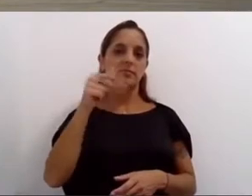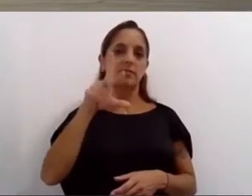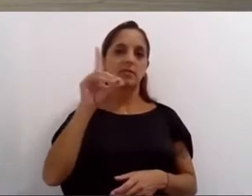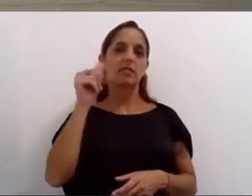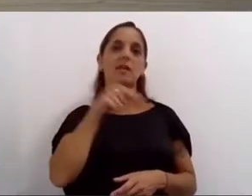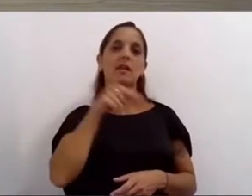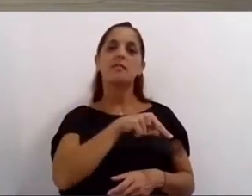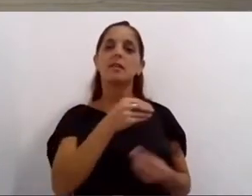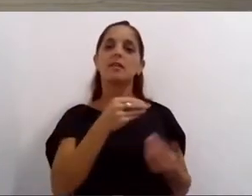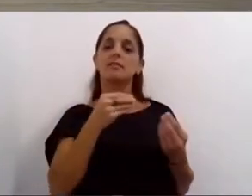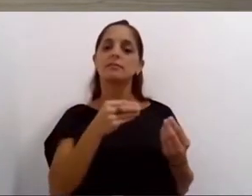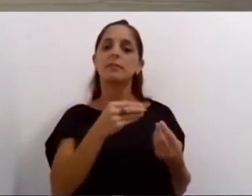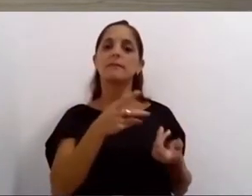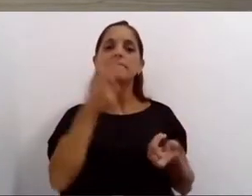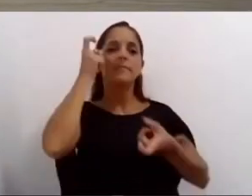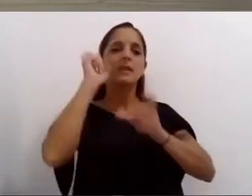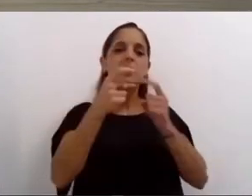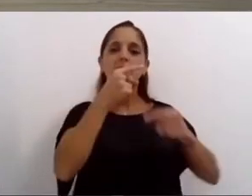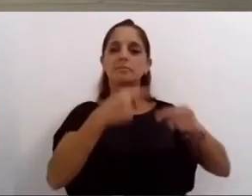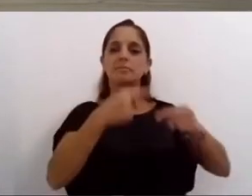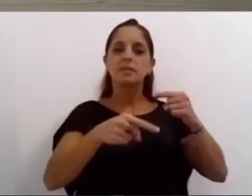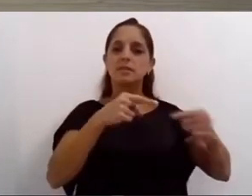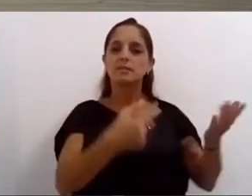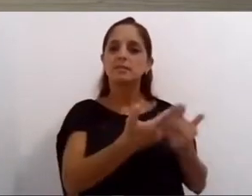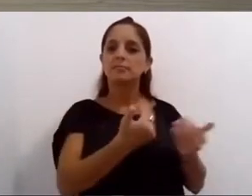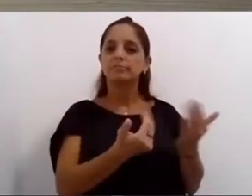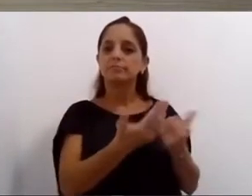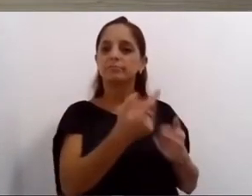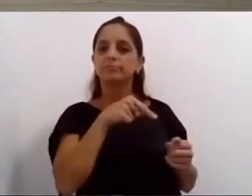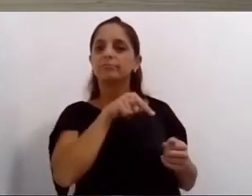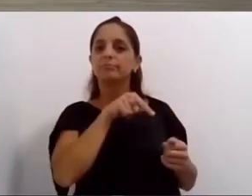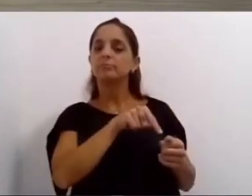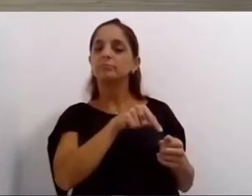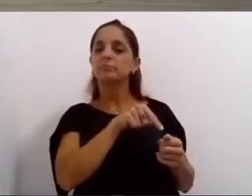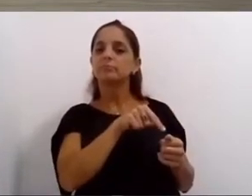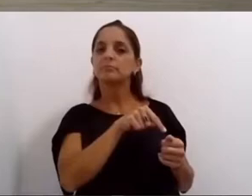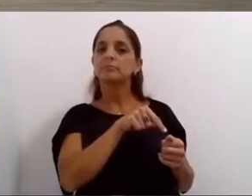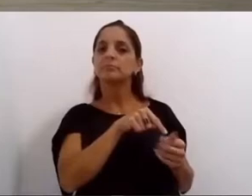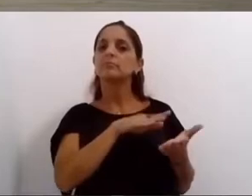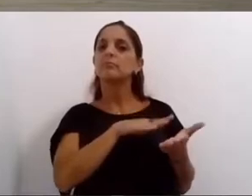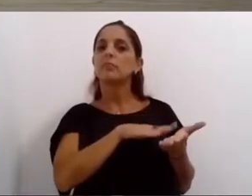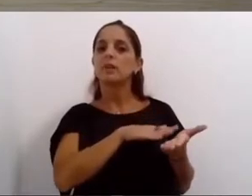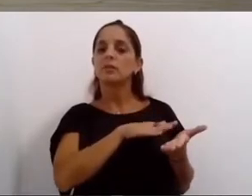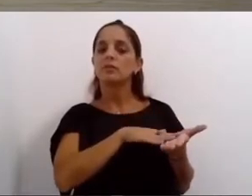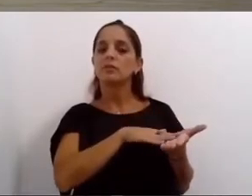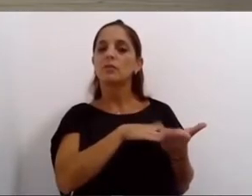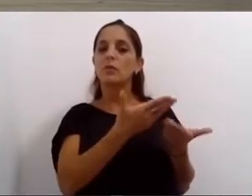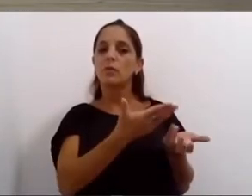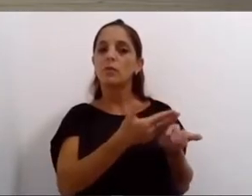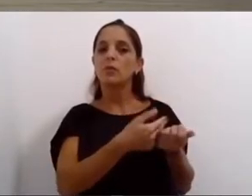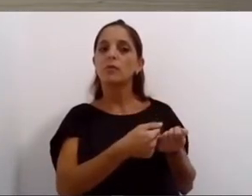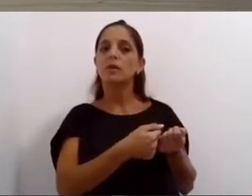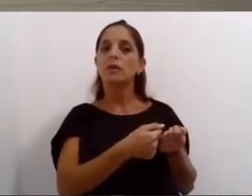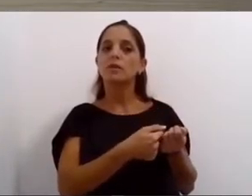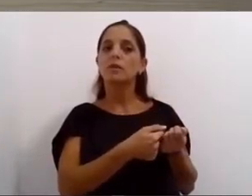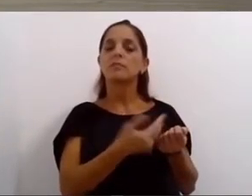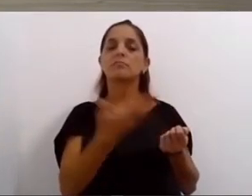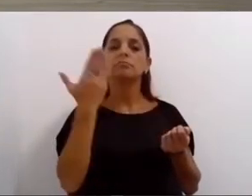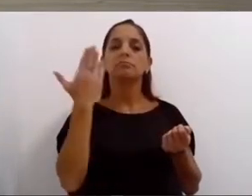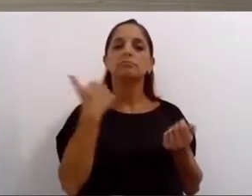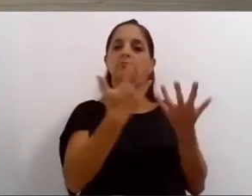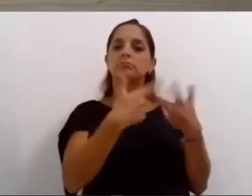las experiencias que tienen que ver con el programa de la ley ligada al RENAVAP